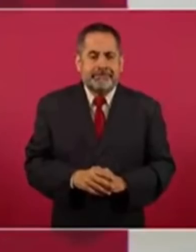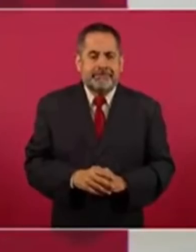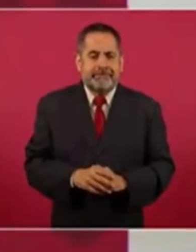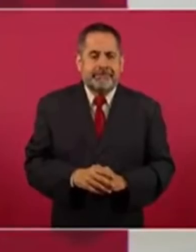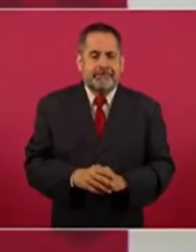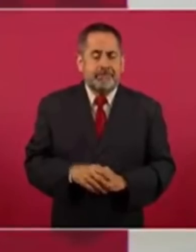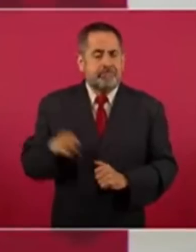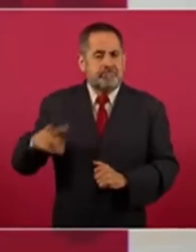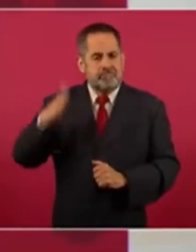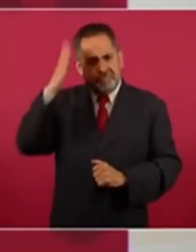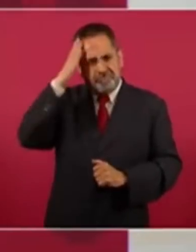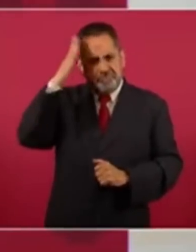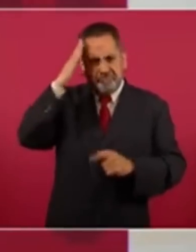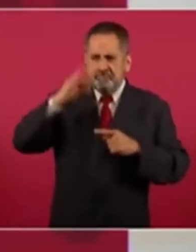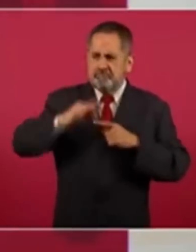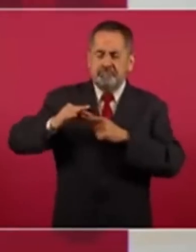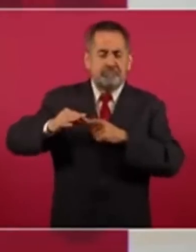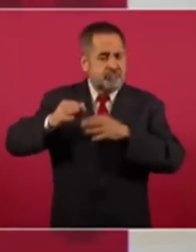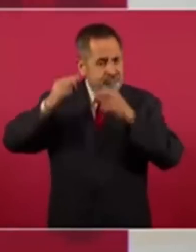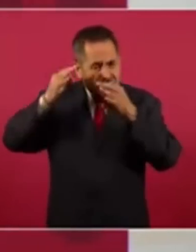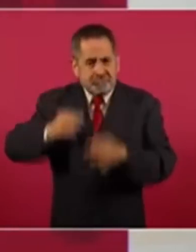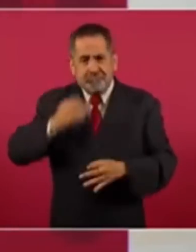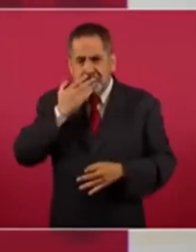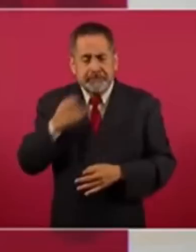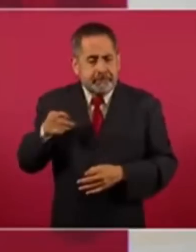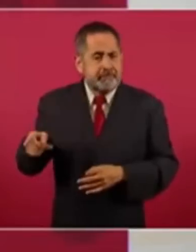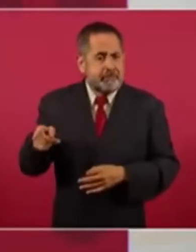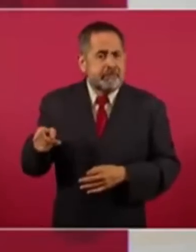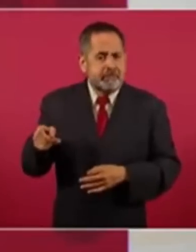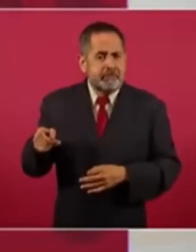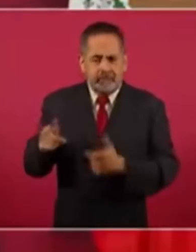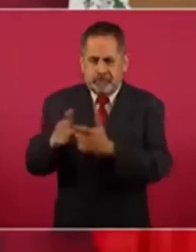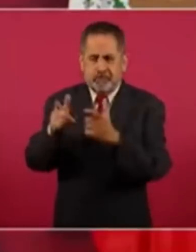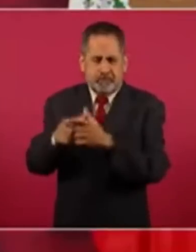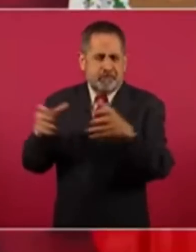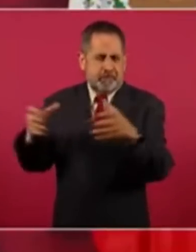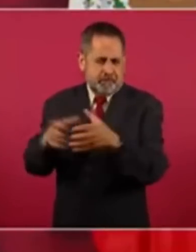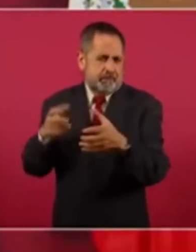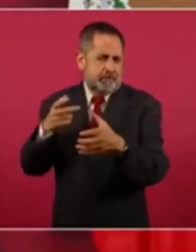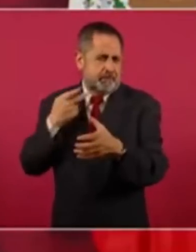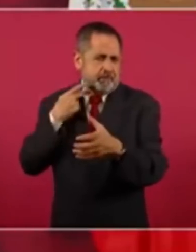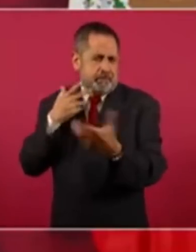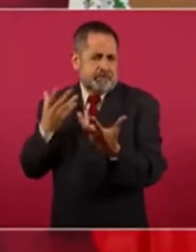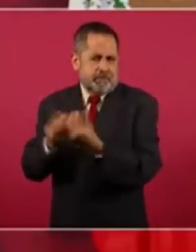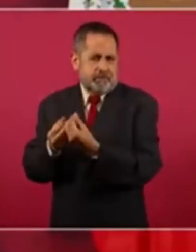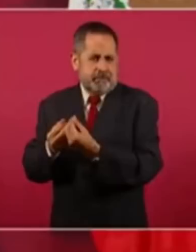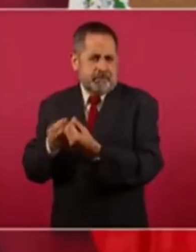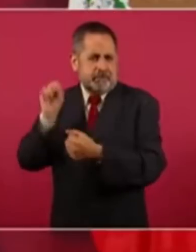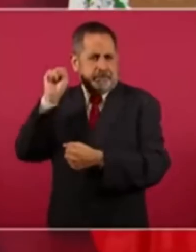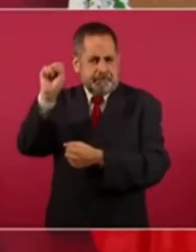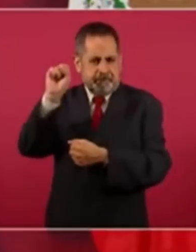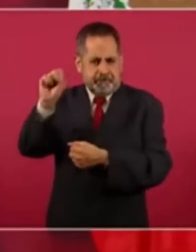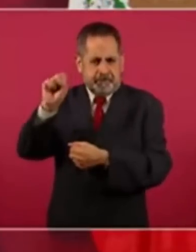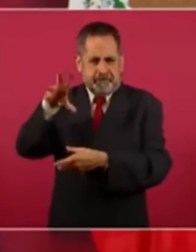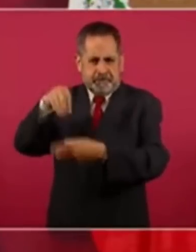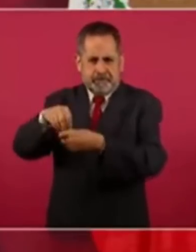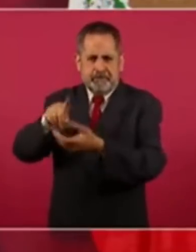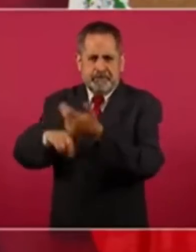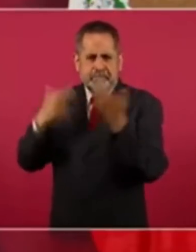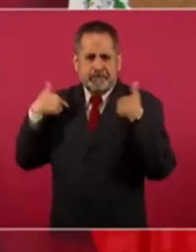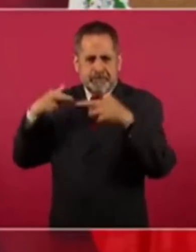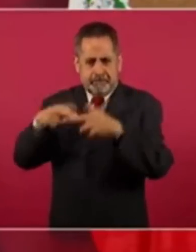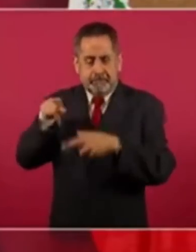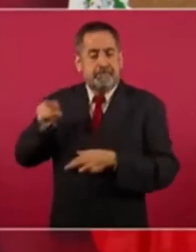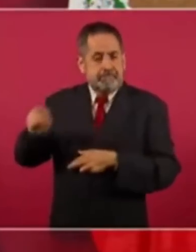Dirigente de una sección del sindicato de maestros,